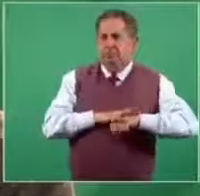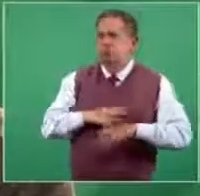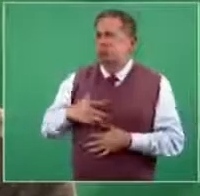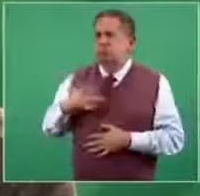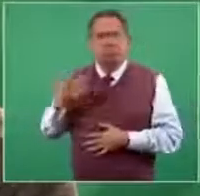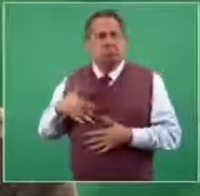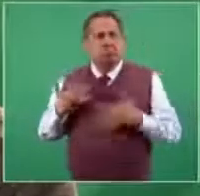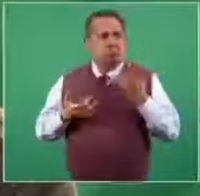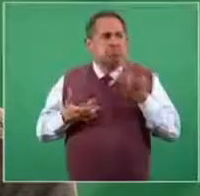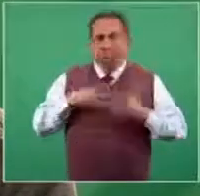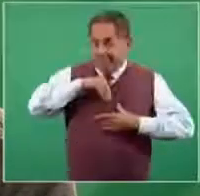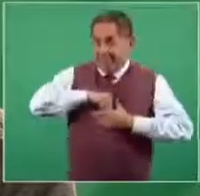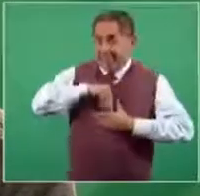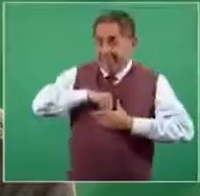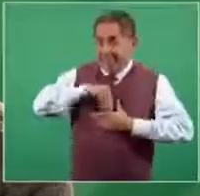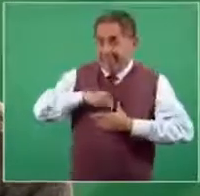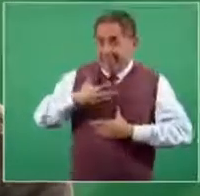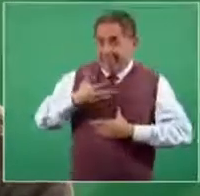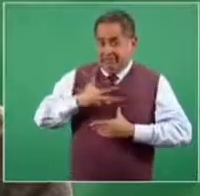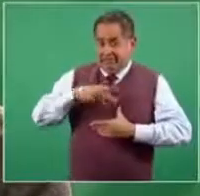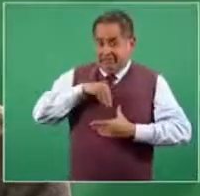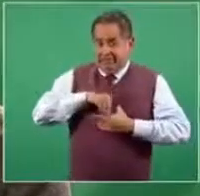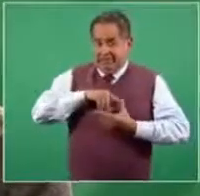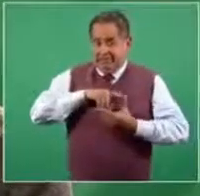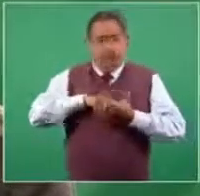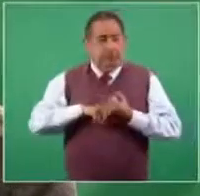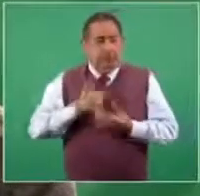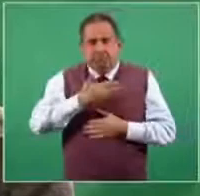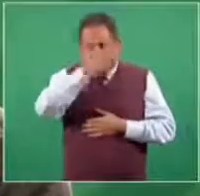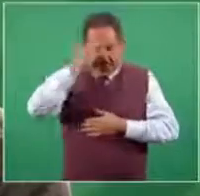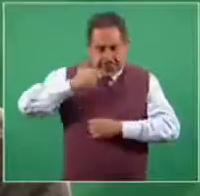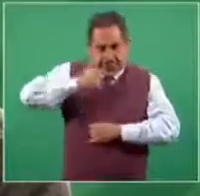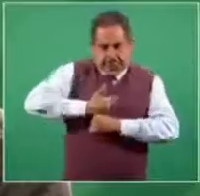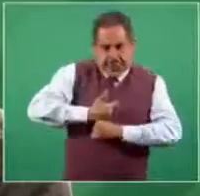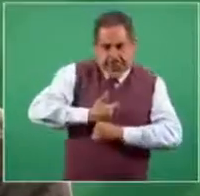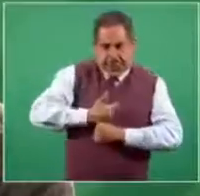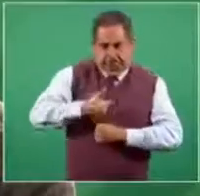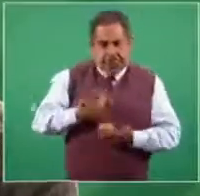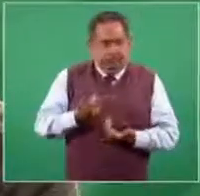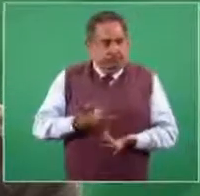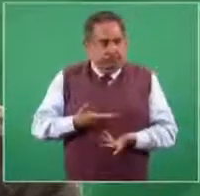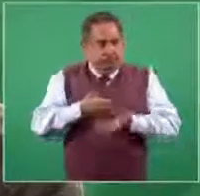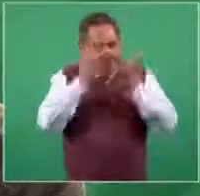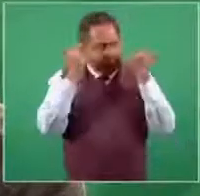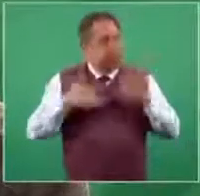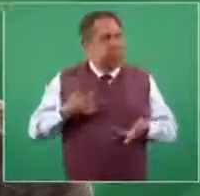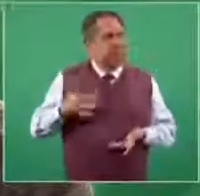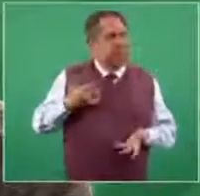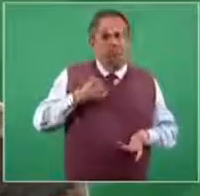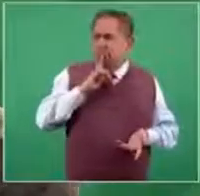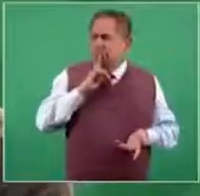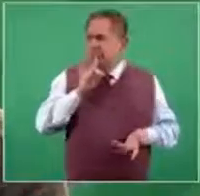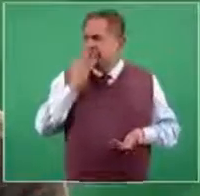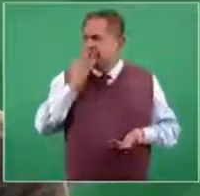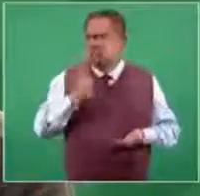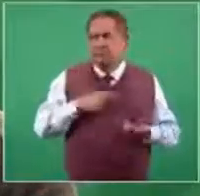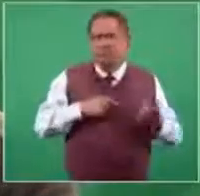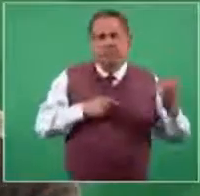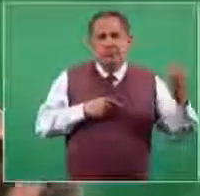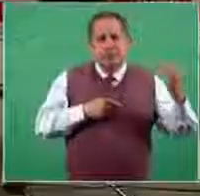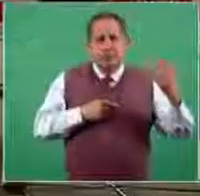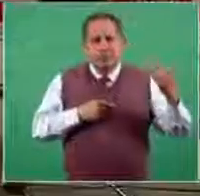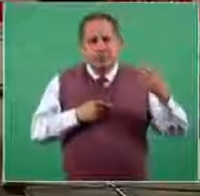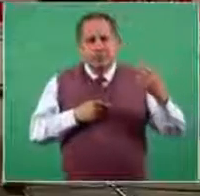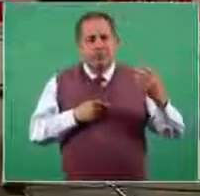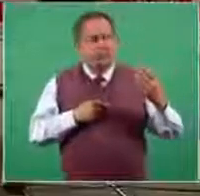porque está en el periodo de incubación, no hay manera que sepa que fue contagiada porque no relaciona que le tosieron,